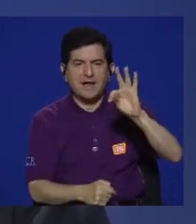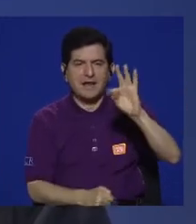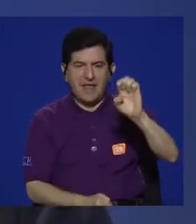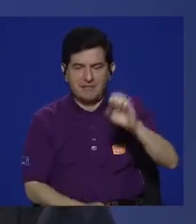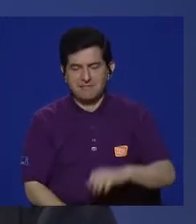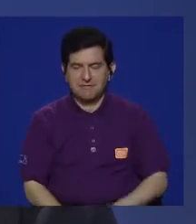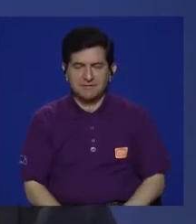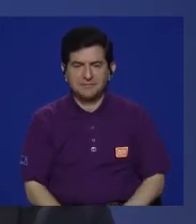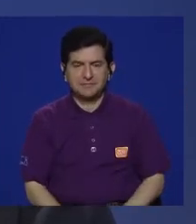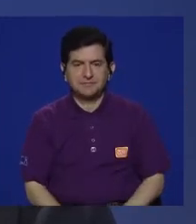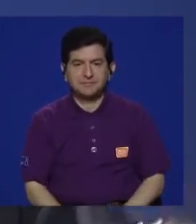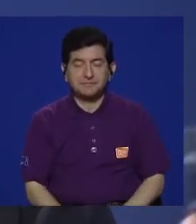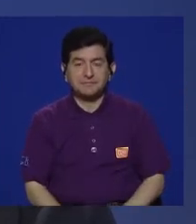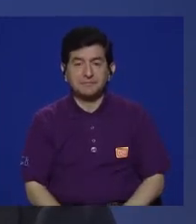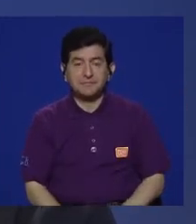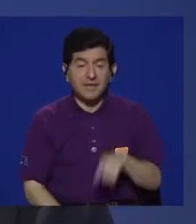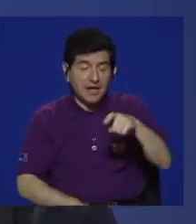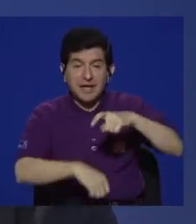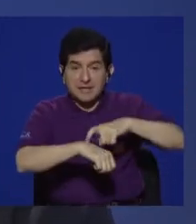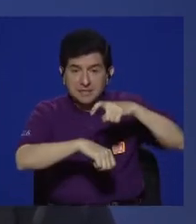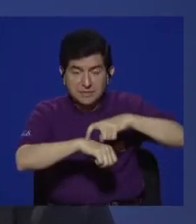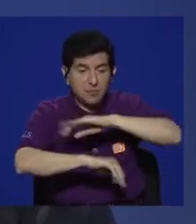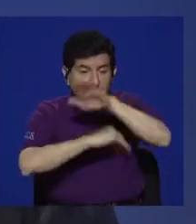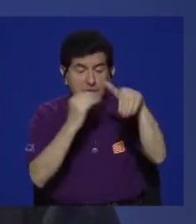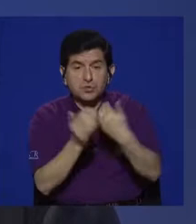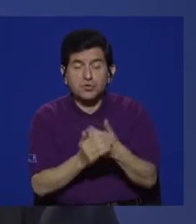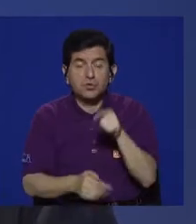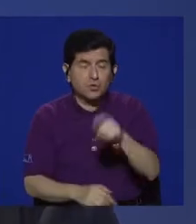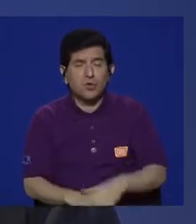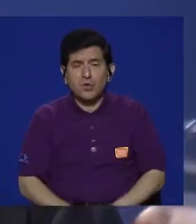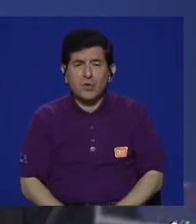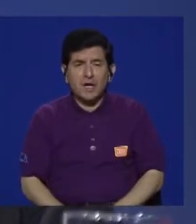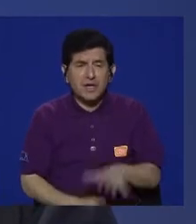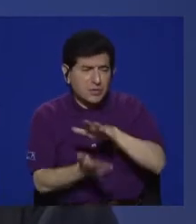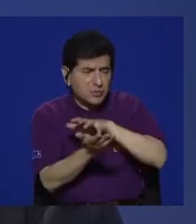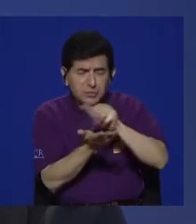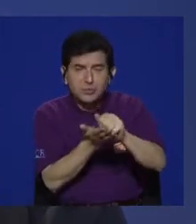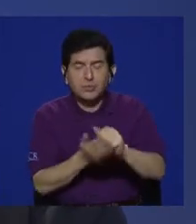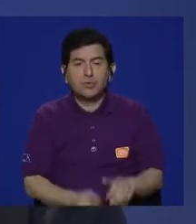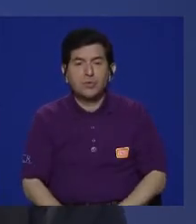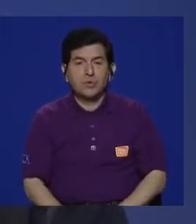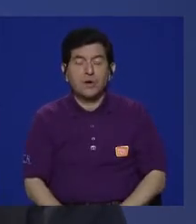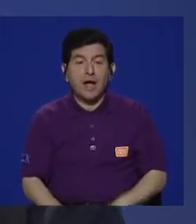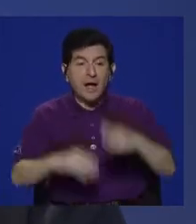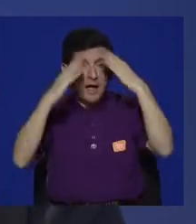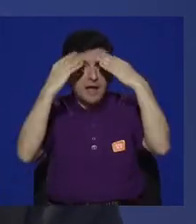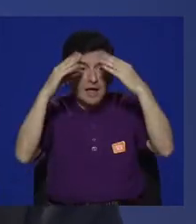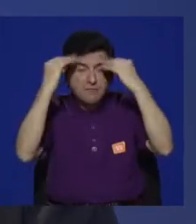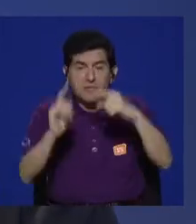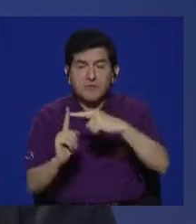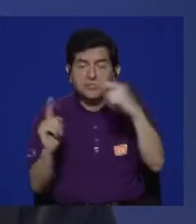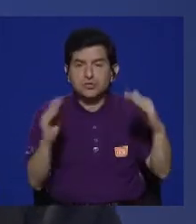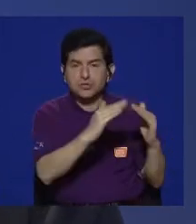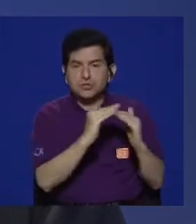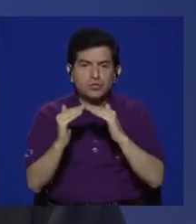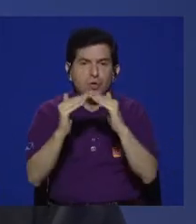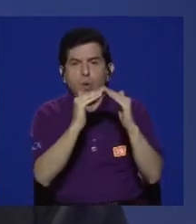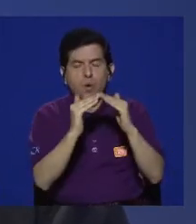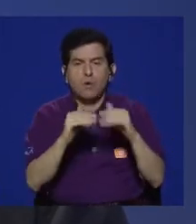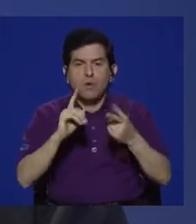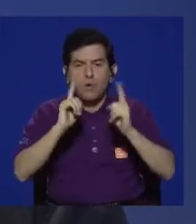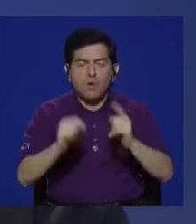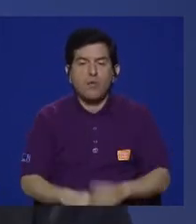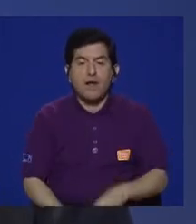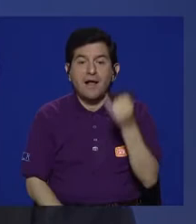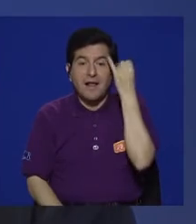huracán Nate. O sea, en momentos como el huracán Nate, cuando todo se cayó, los medios que estaban sacando información desde las